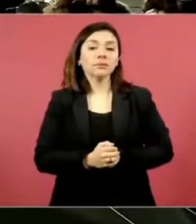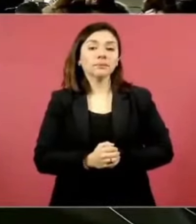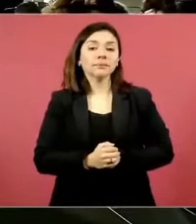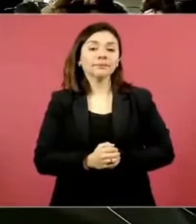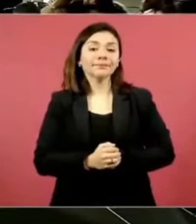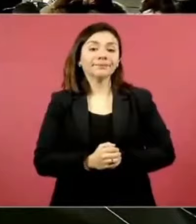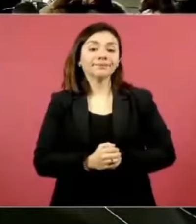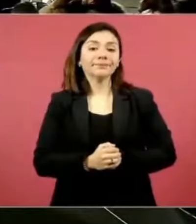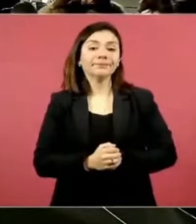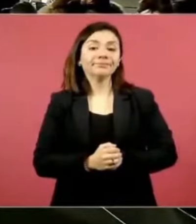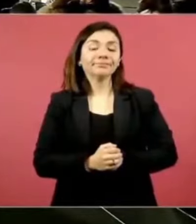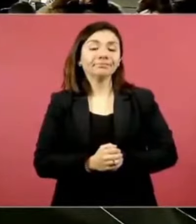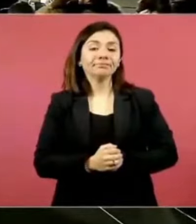muy bien